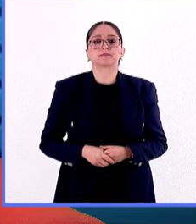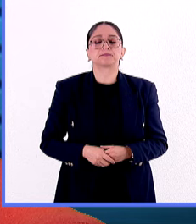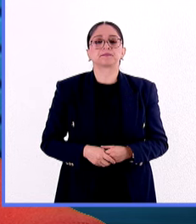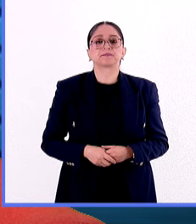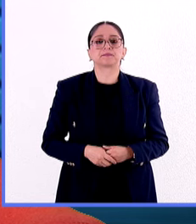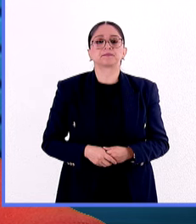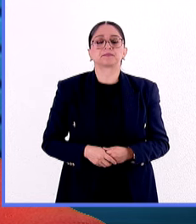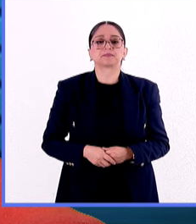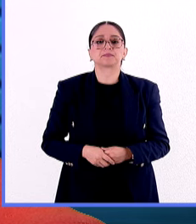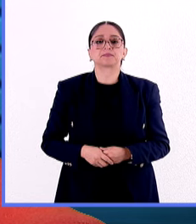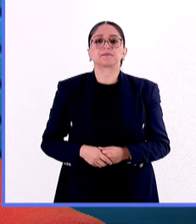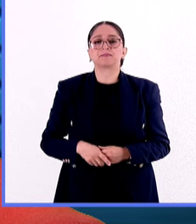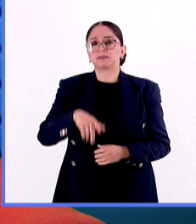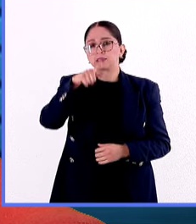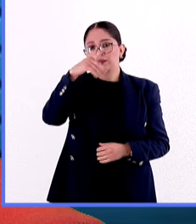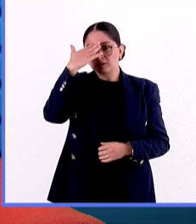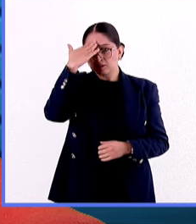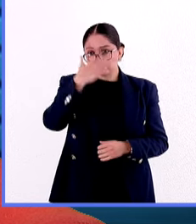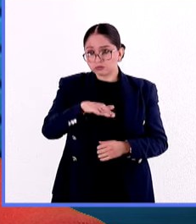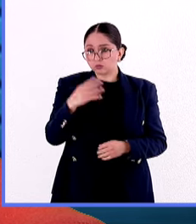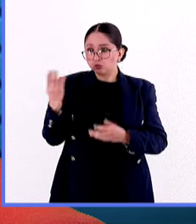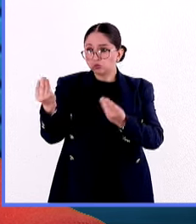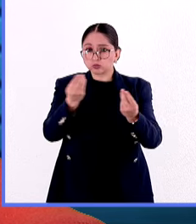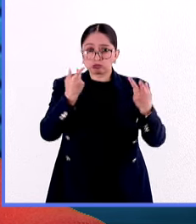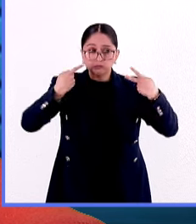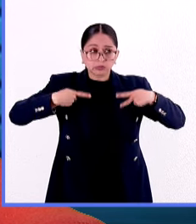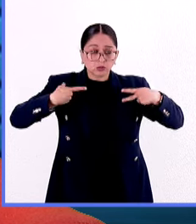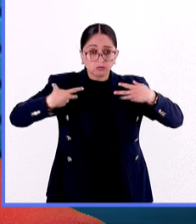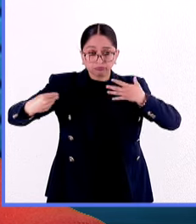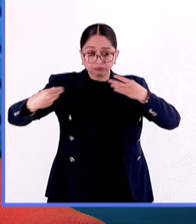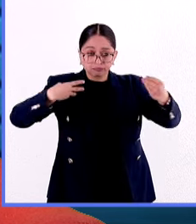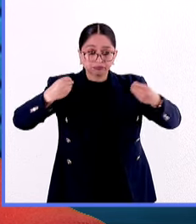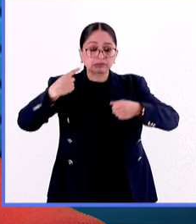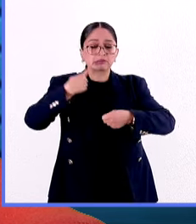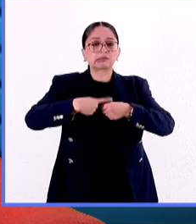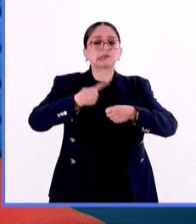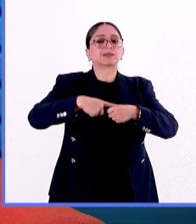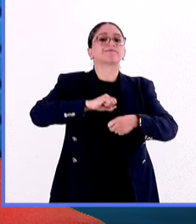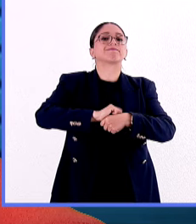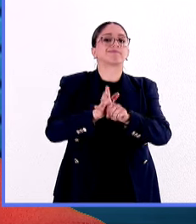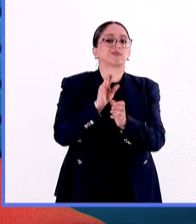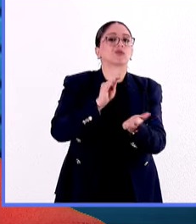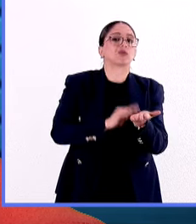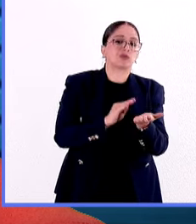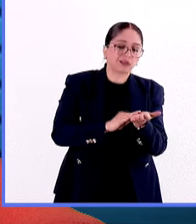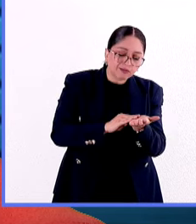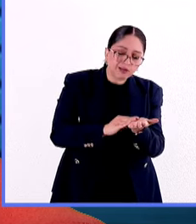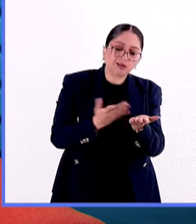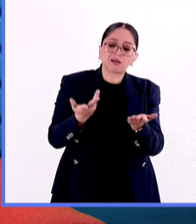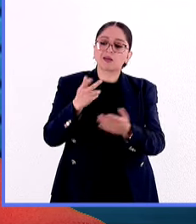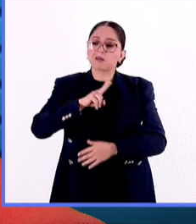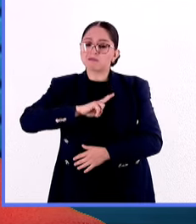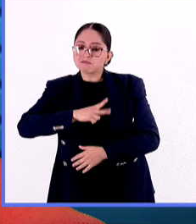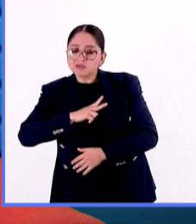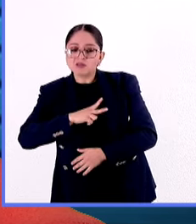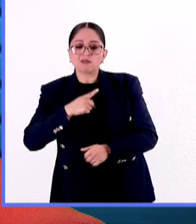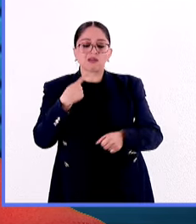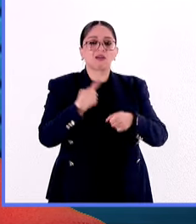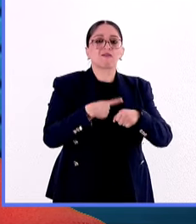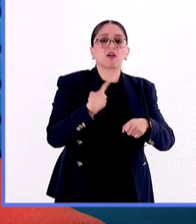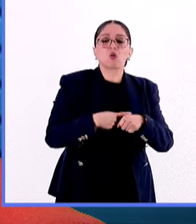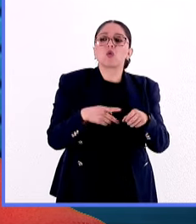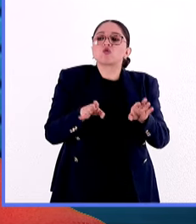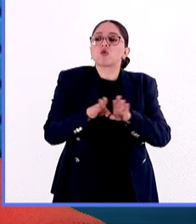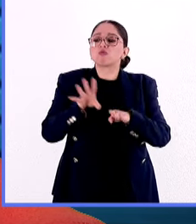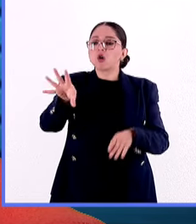Ante el repunte de casos por COVID-19, resurgen varias inquietudes con respecto al virus, la enfermedad, los contagios y la pandemia.